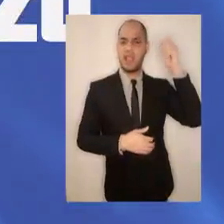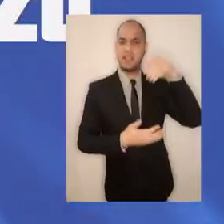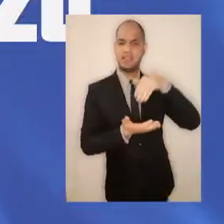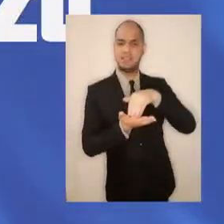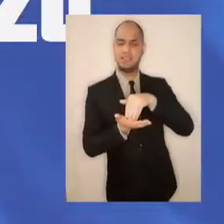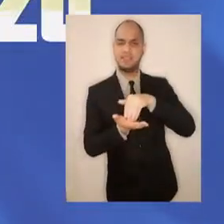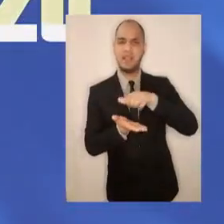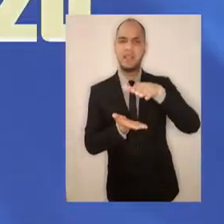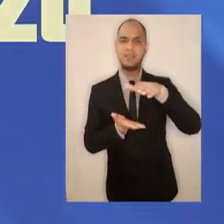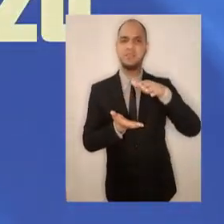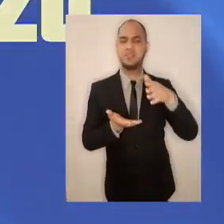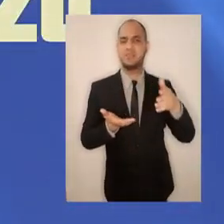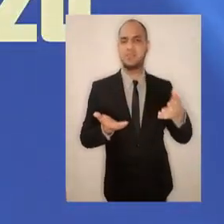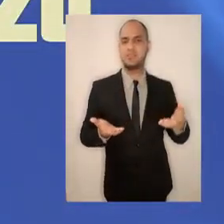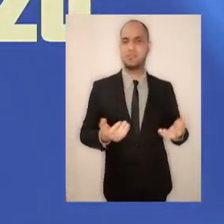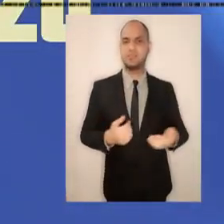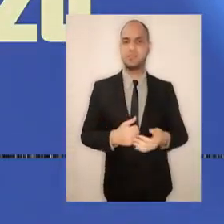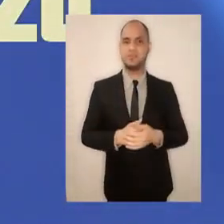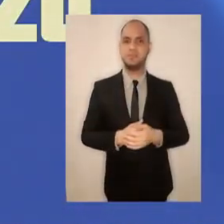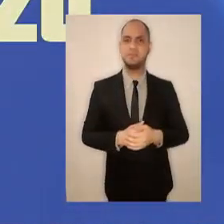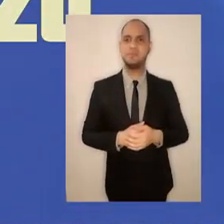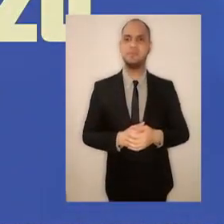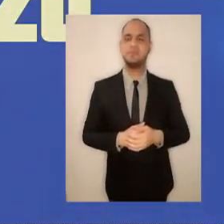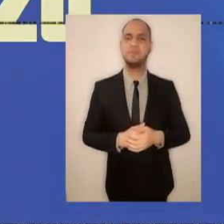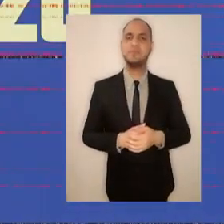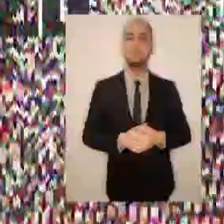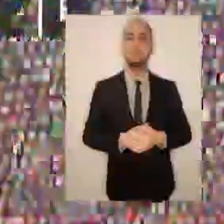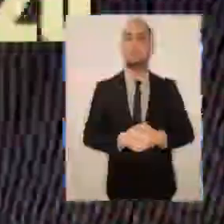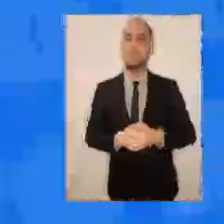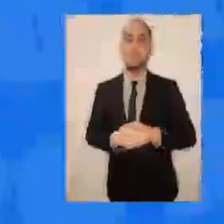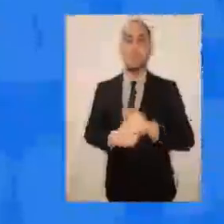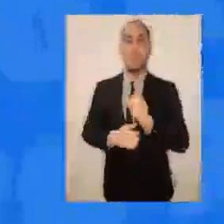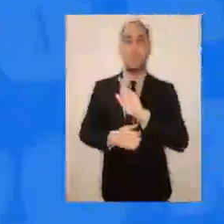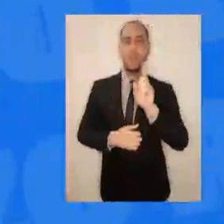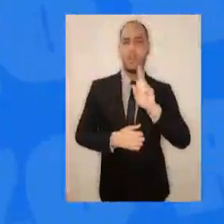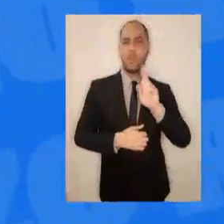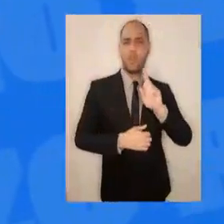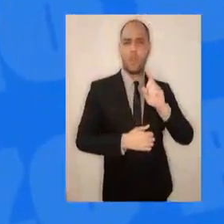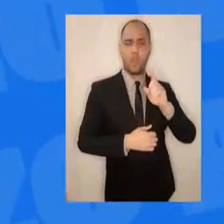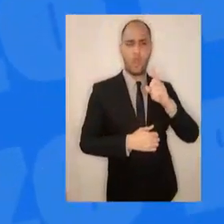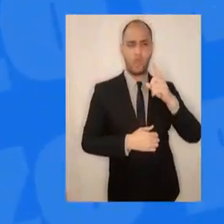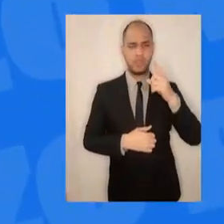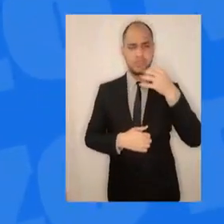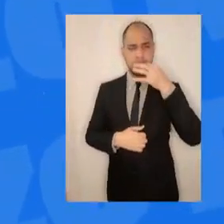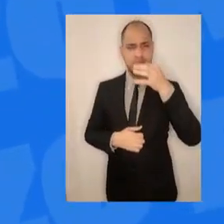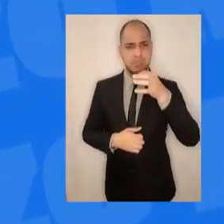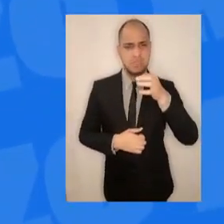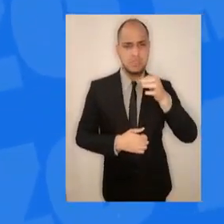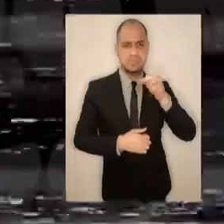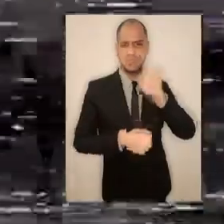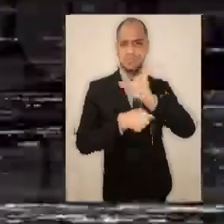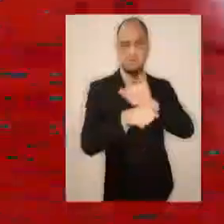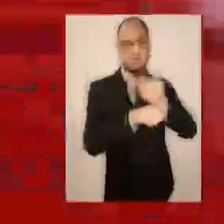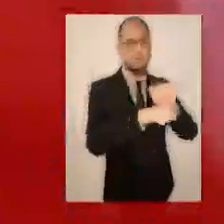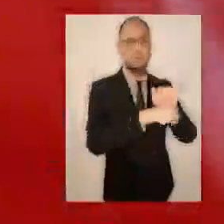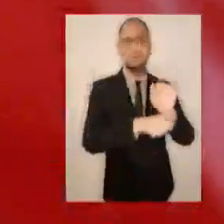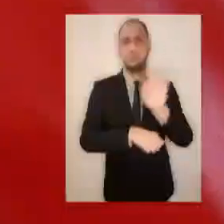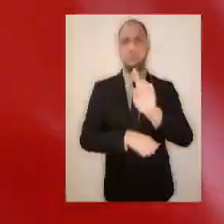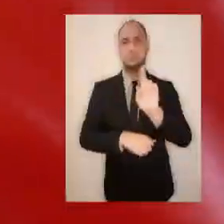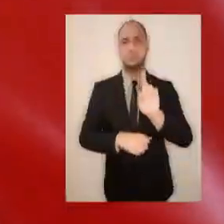la cueca rechazó, que no vende la puma.